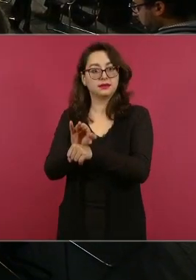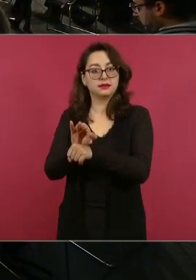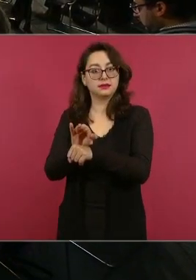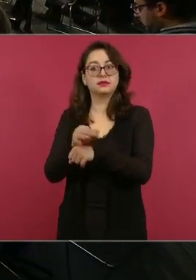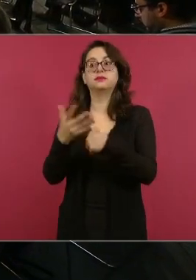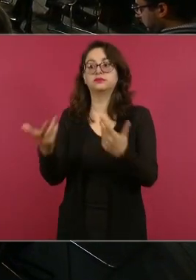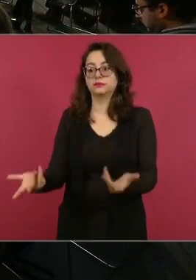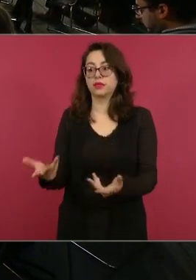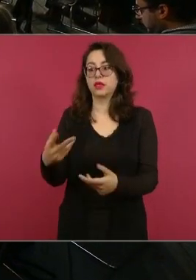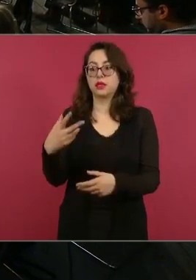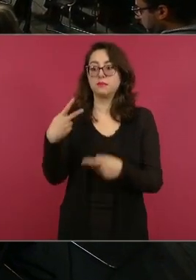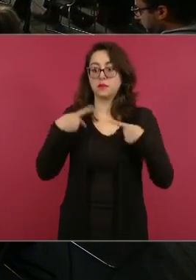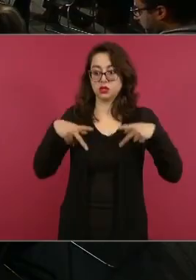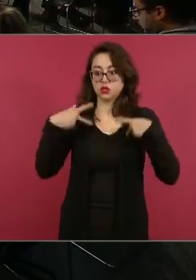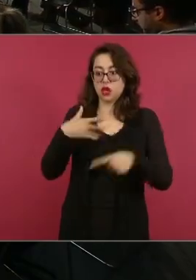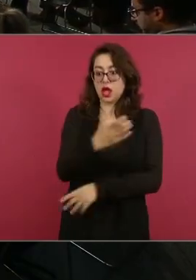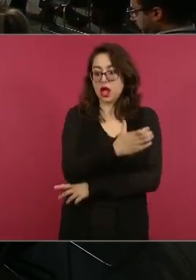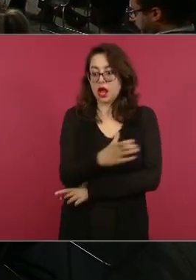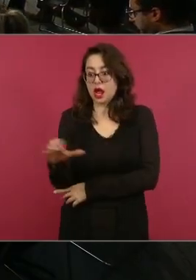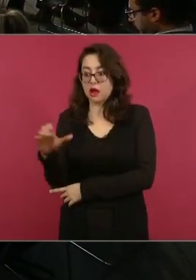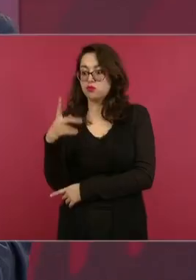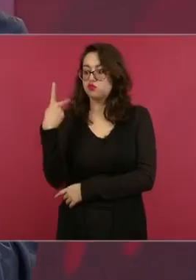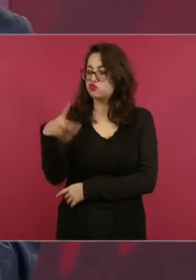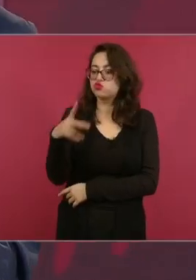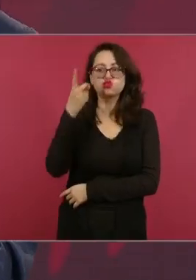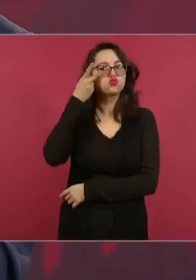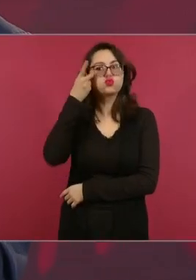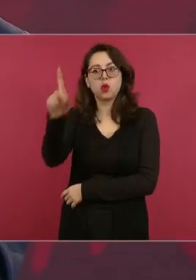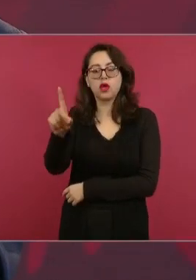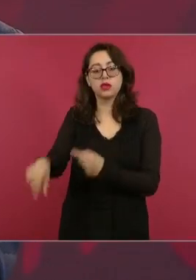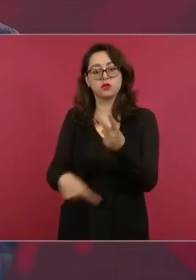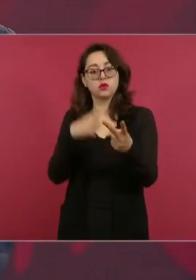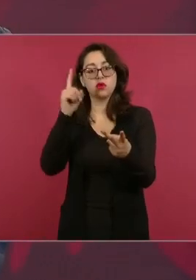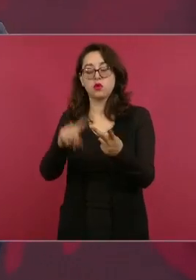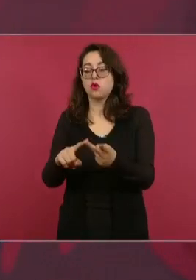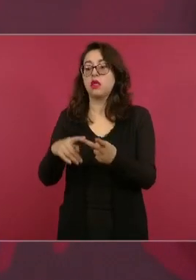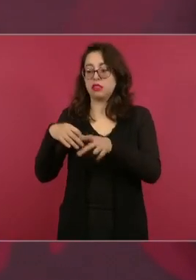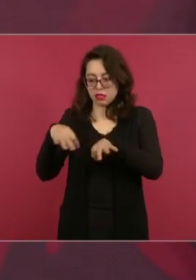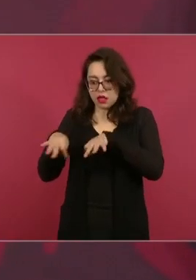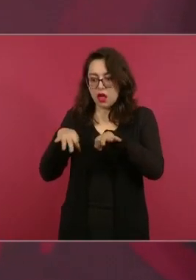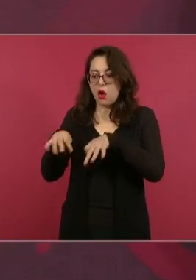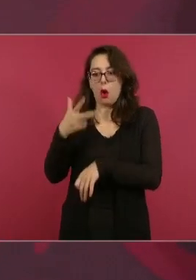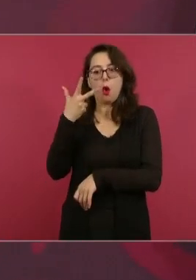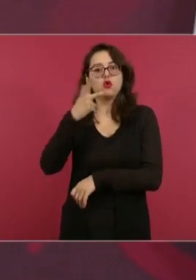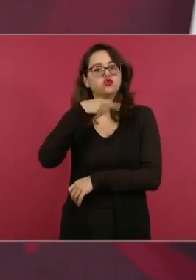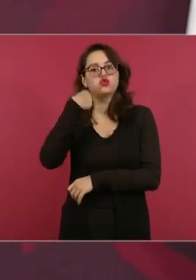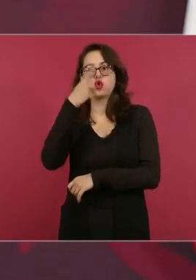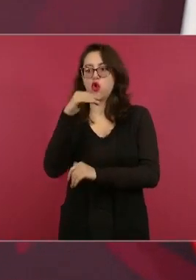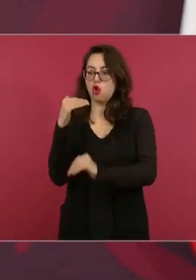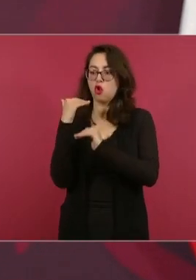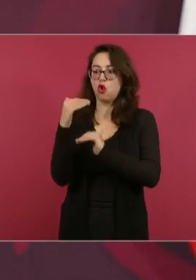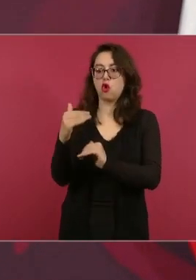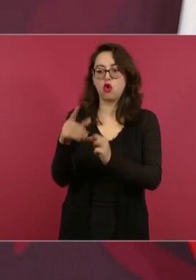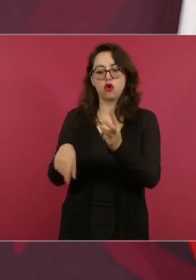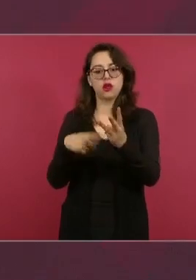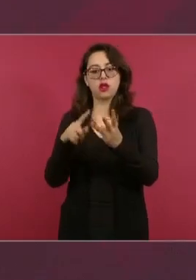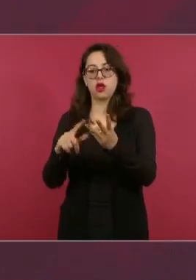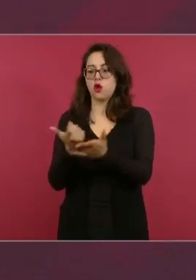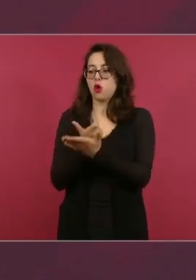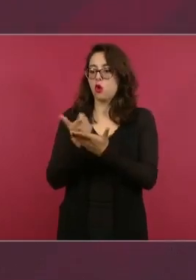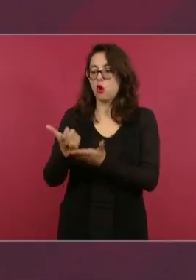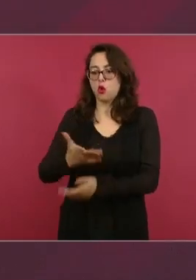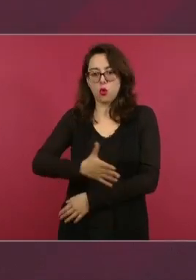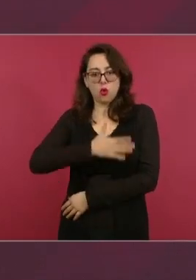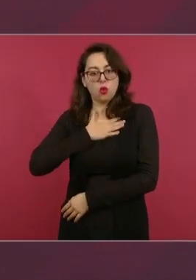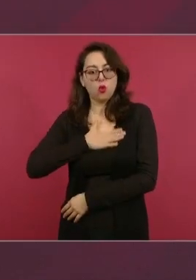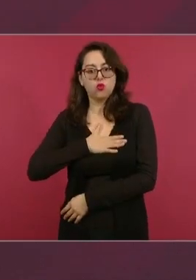la que garantiza la jornada máxima de ocho horas, el salario justo, prestaciones,